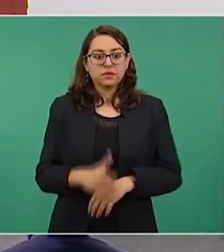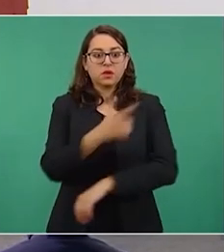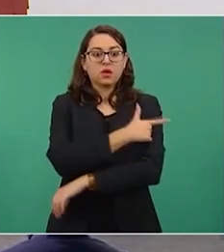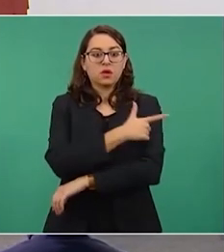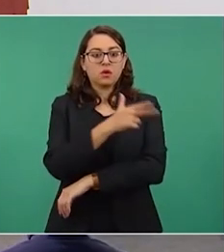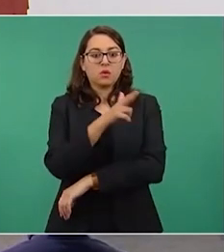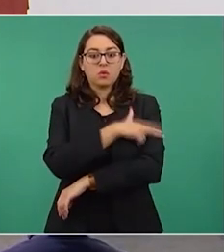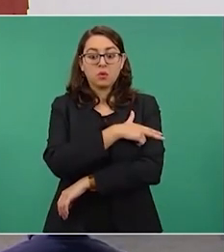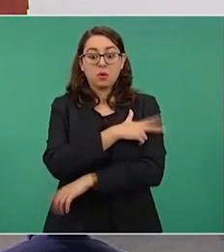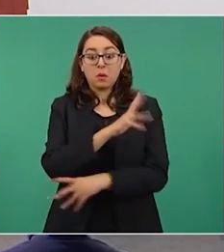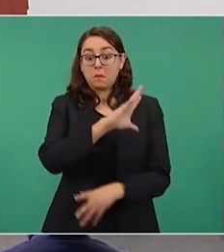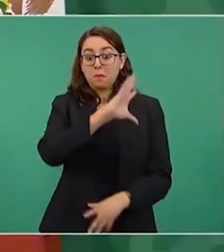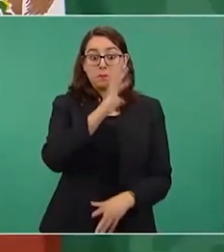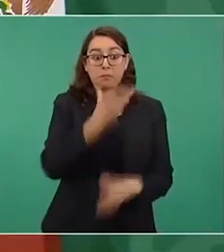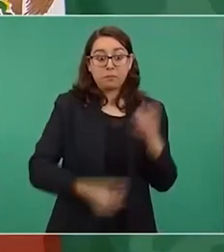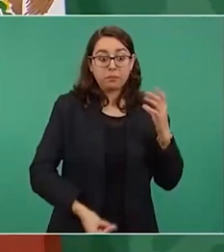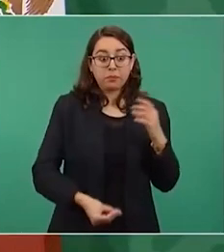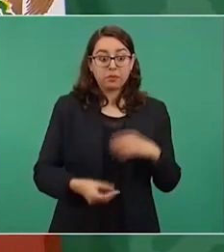Magazos.